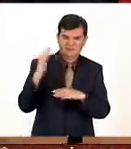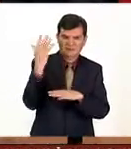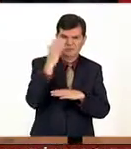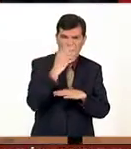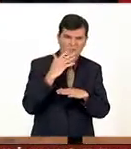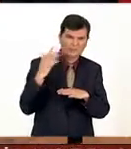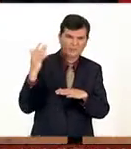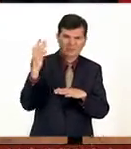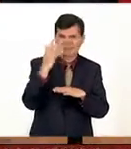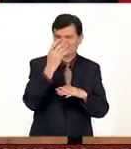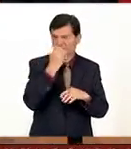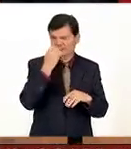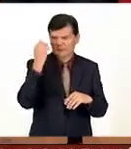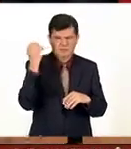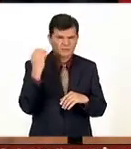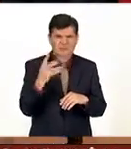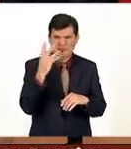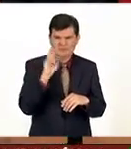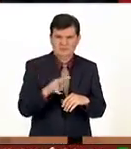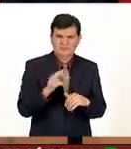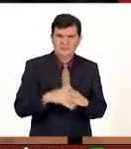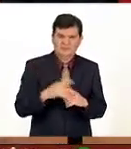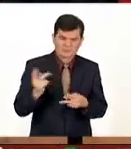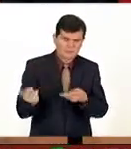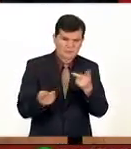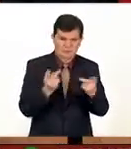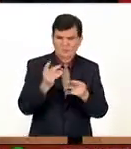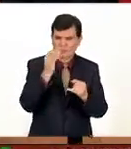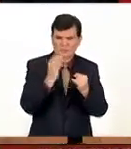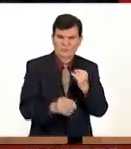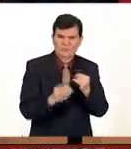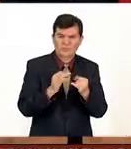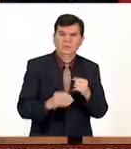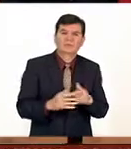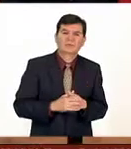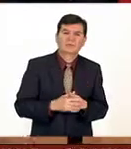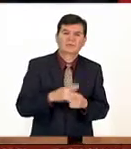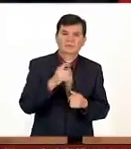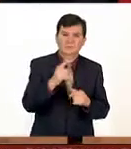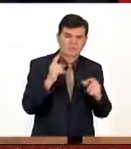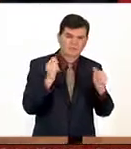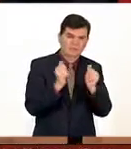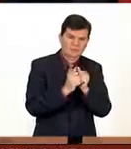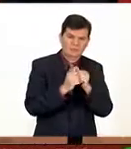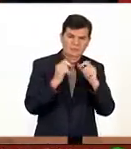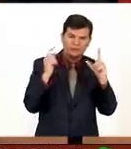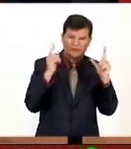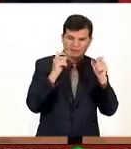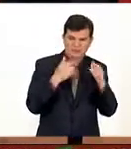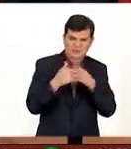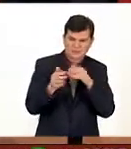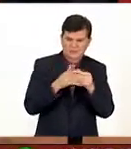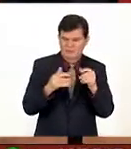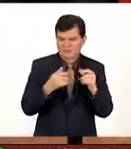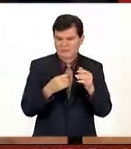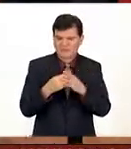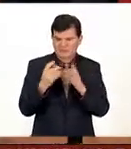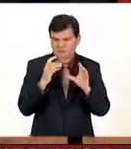que son los bosques primorosos yo le quiero preguntar por último usted habla de que llevo una cámara especial de estas modernas